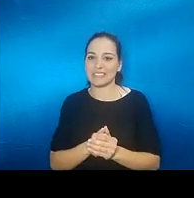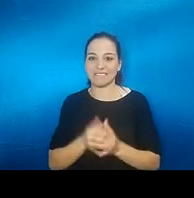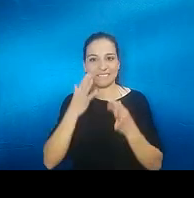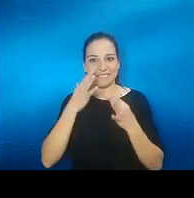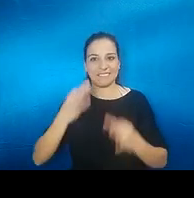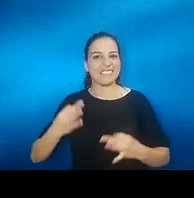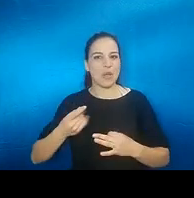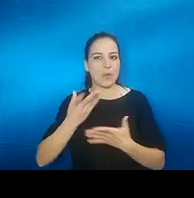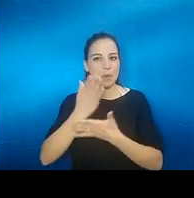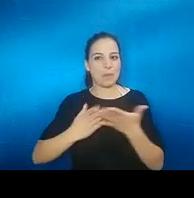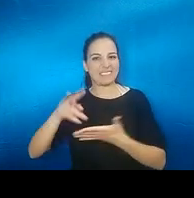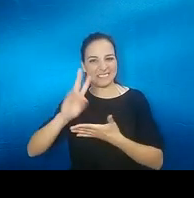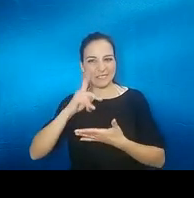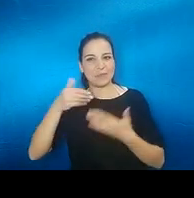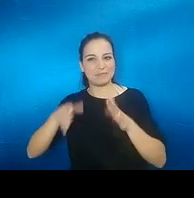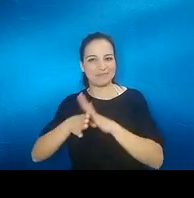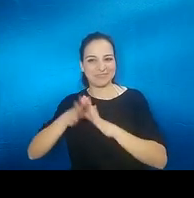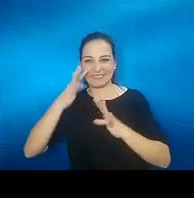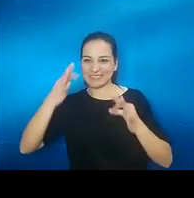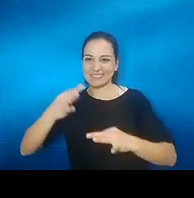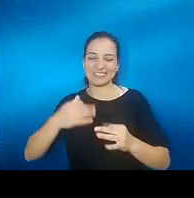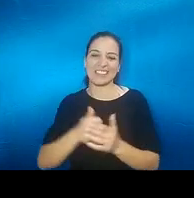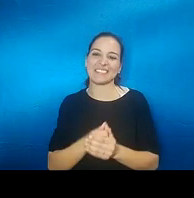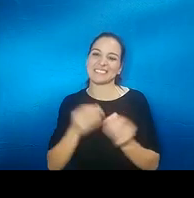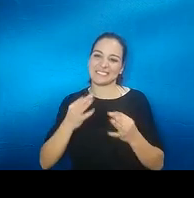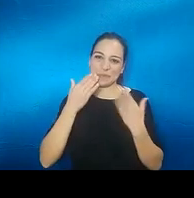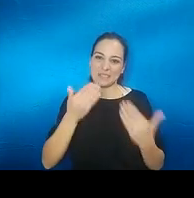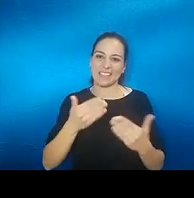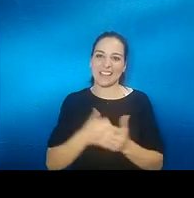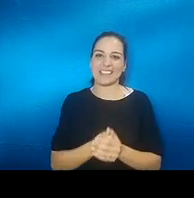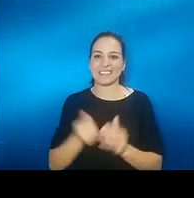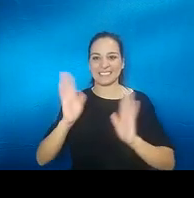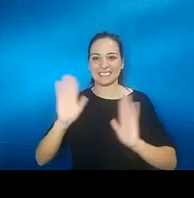segunda parte seguro muchas gracias adiós